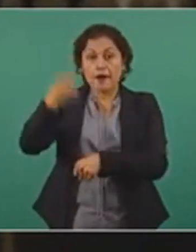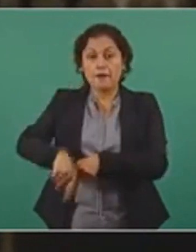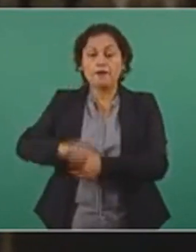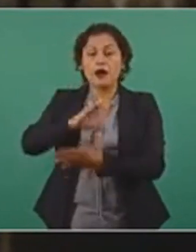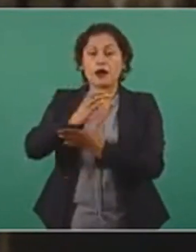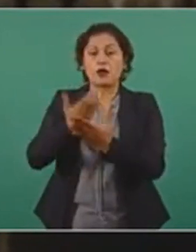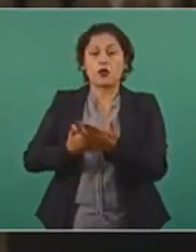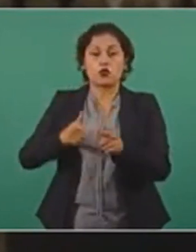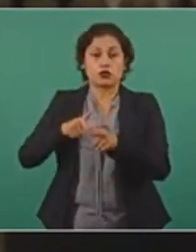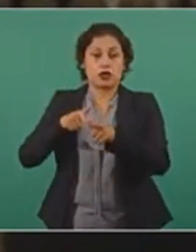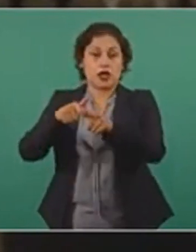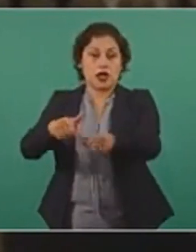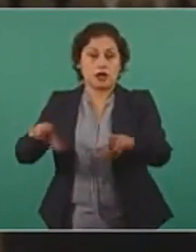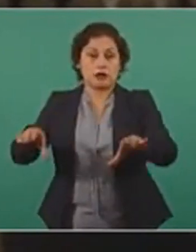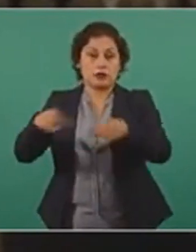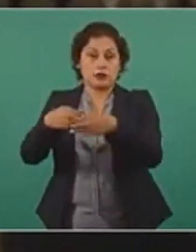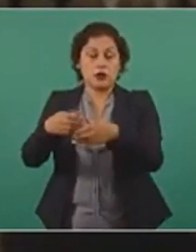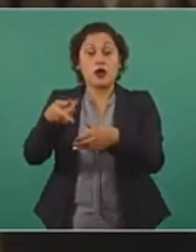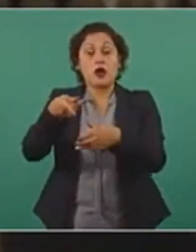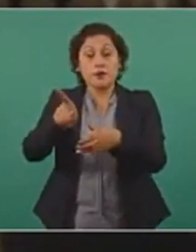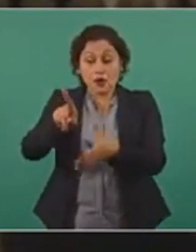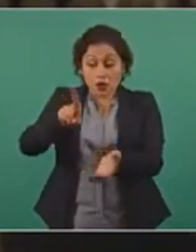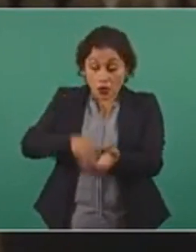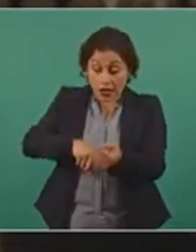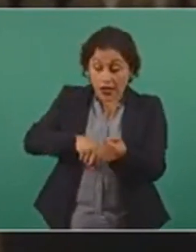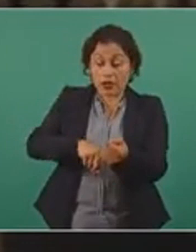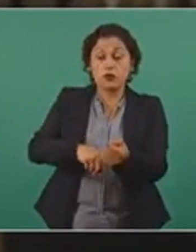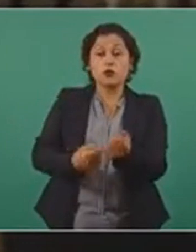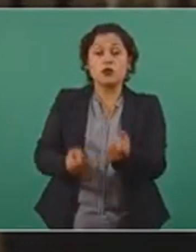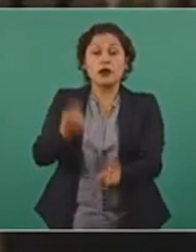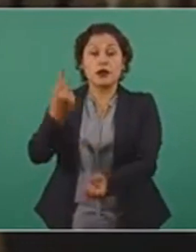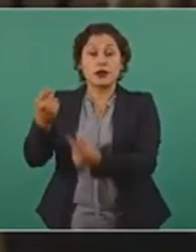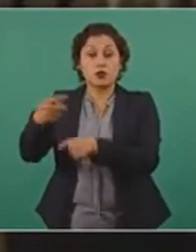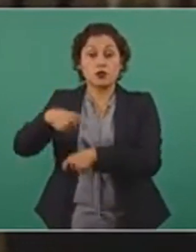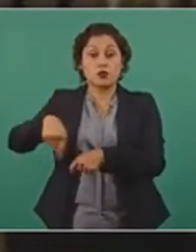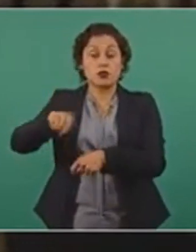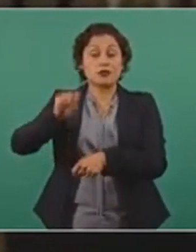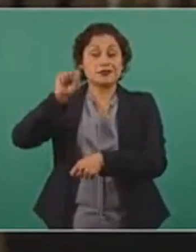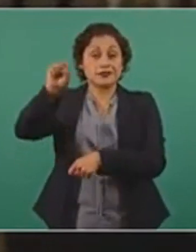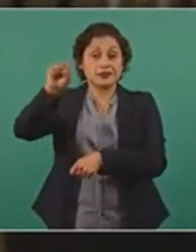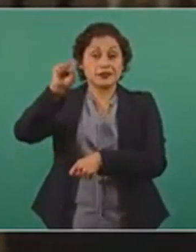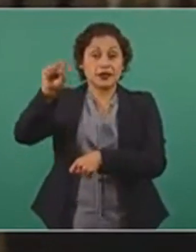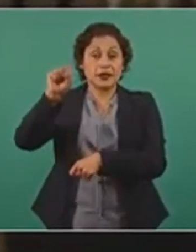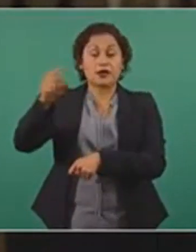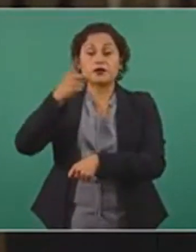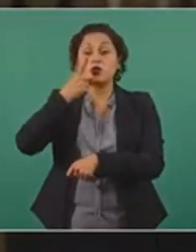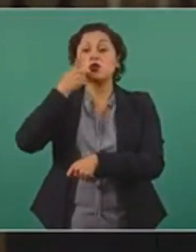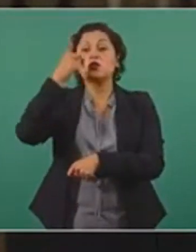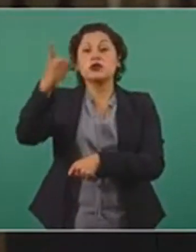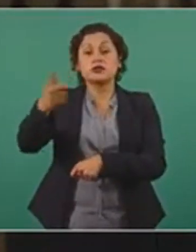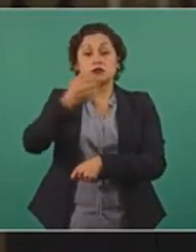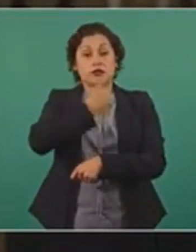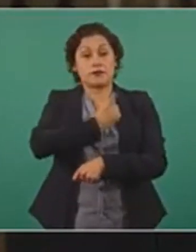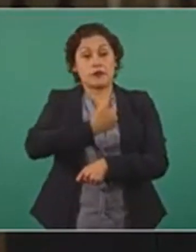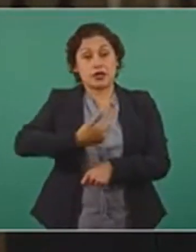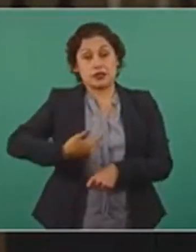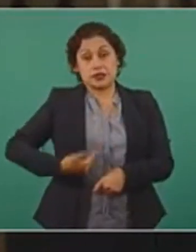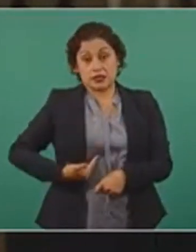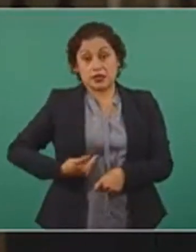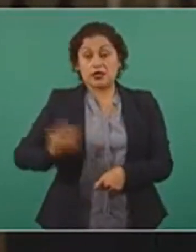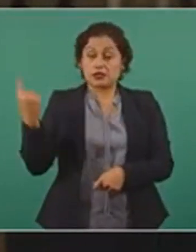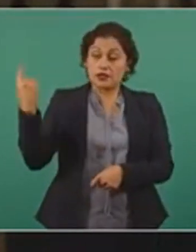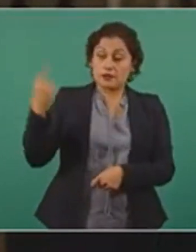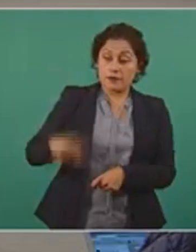Sin embargo, algunos sectores del sindicato están haciendo circular el rumor de que el Ejecutivo tiene la consigna de acabar con las prestaciones